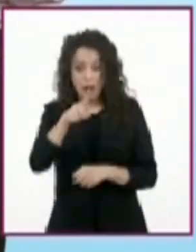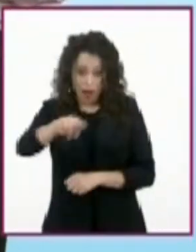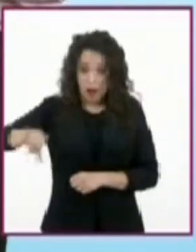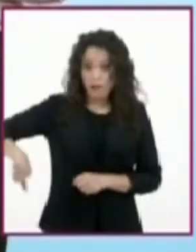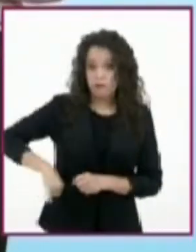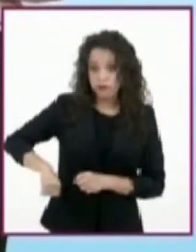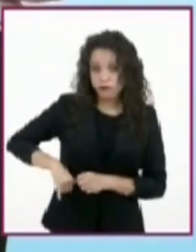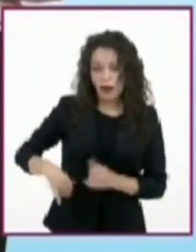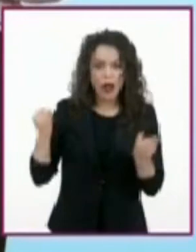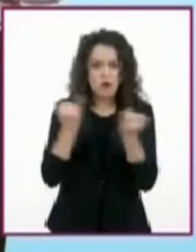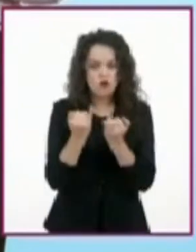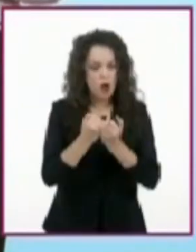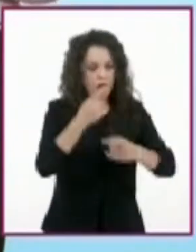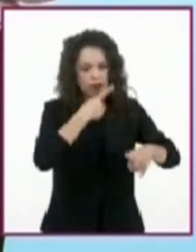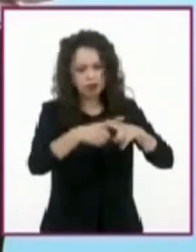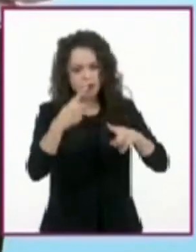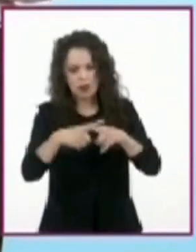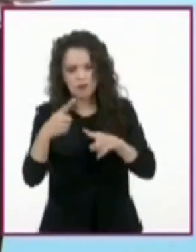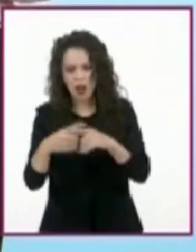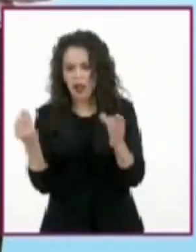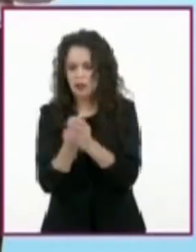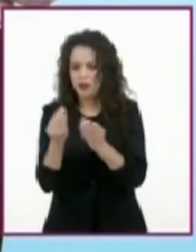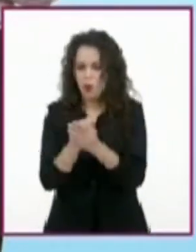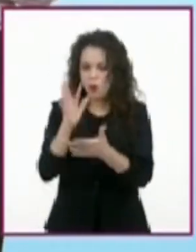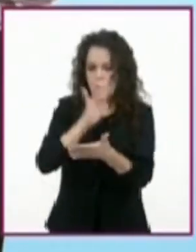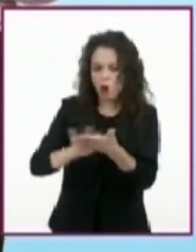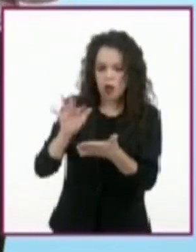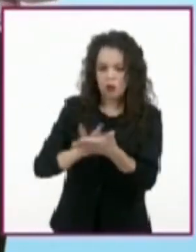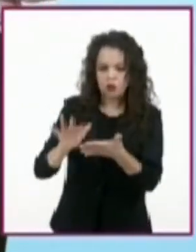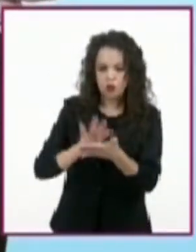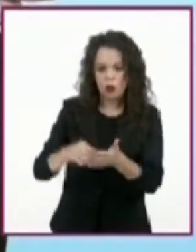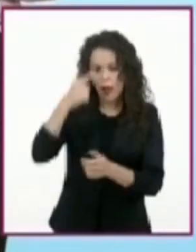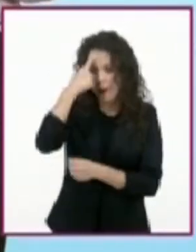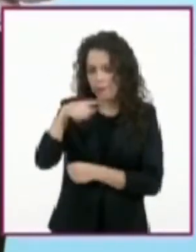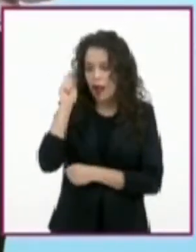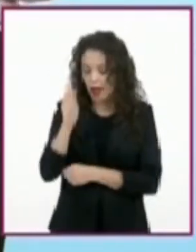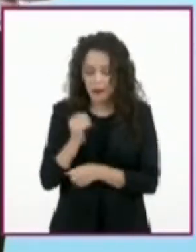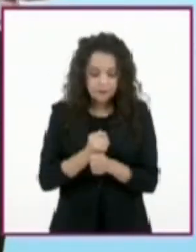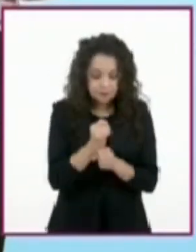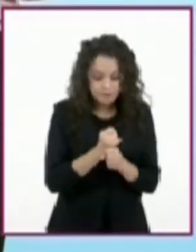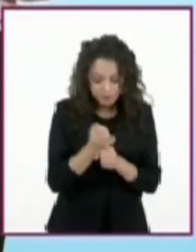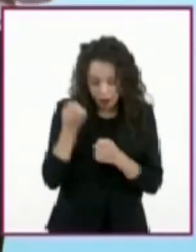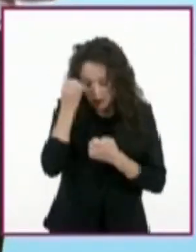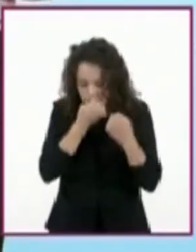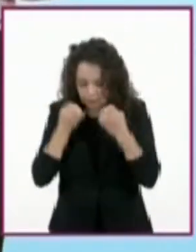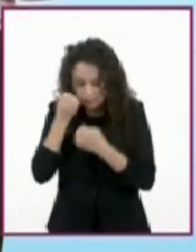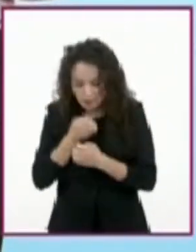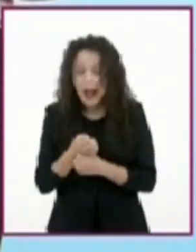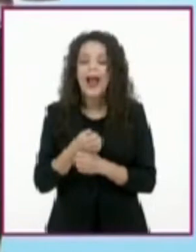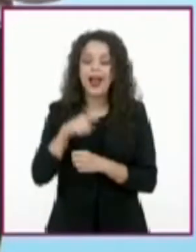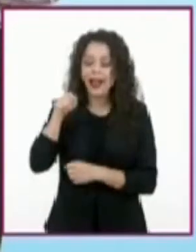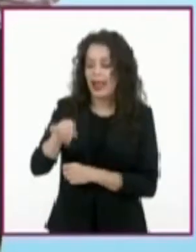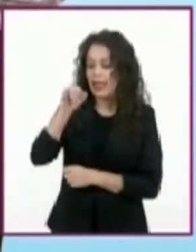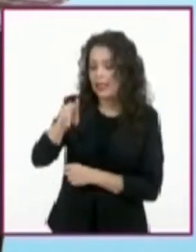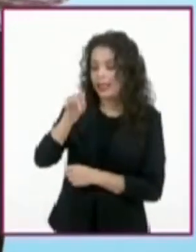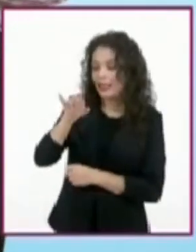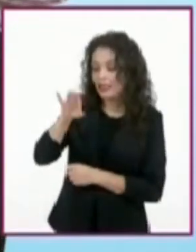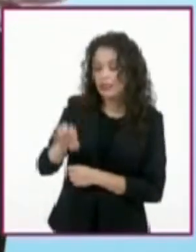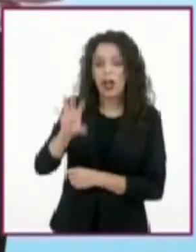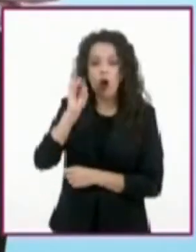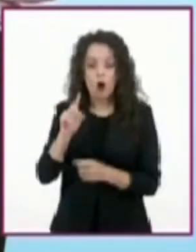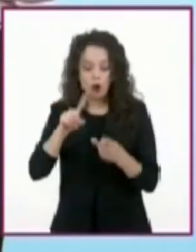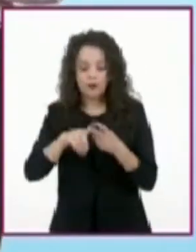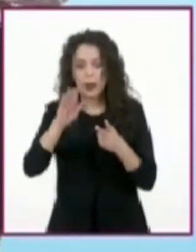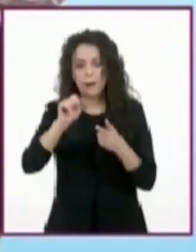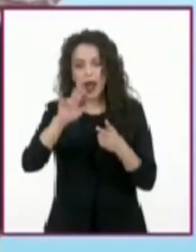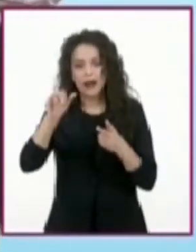tipos de lectura para poder evaluar el contenido a partir de la exploración del índice o bien la barrida del texto. Con